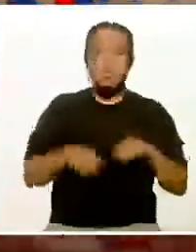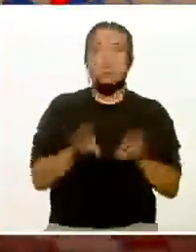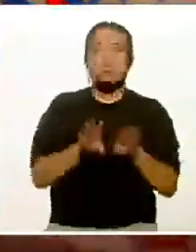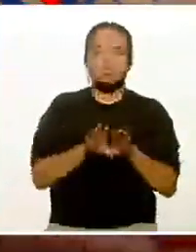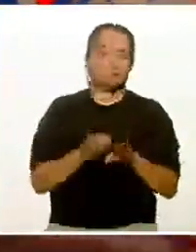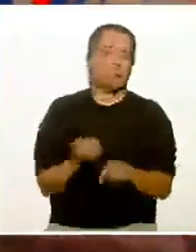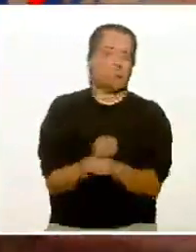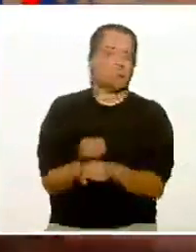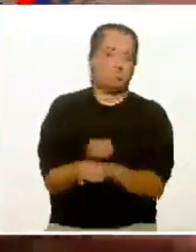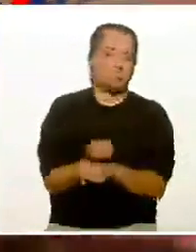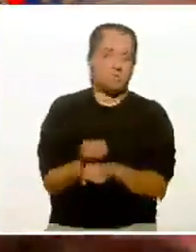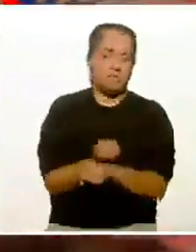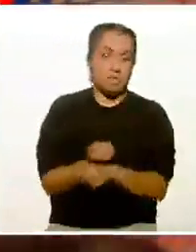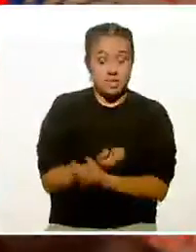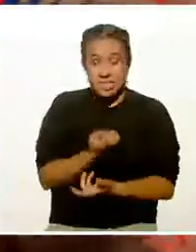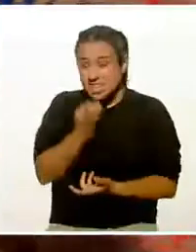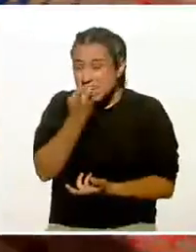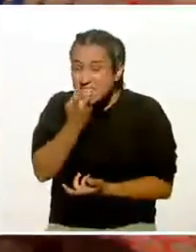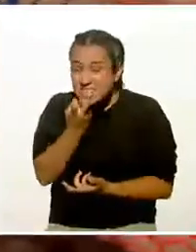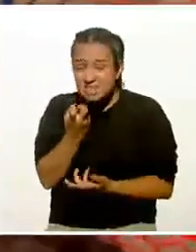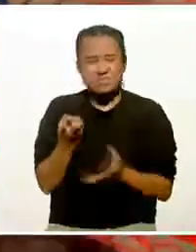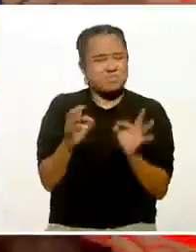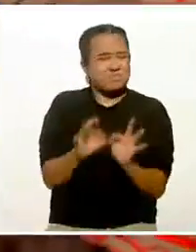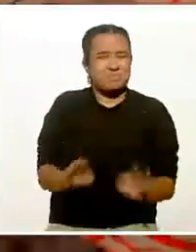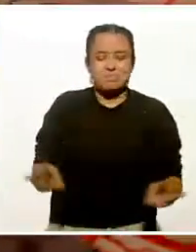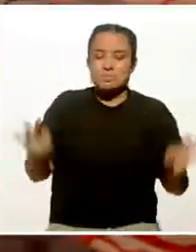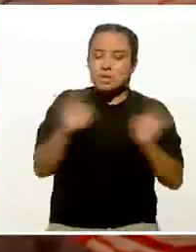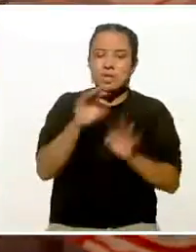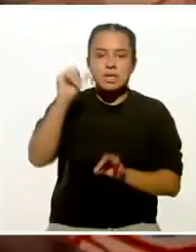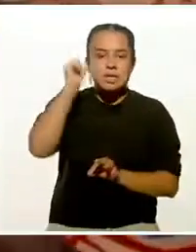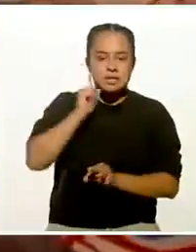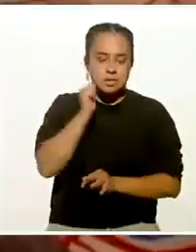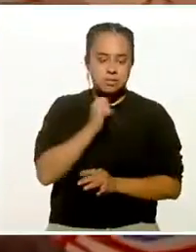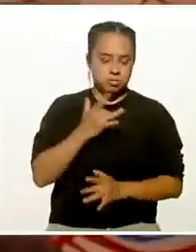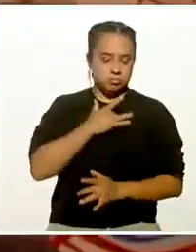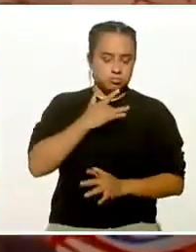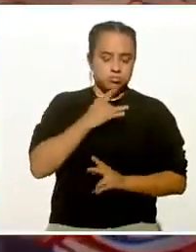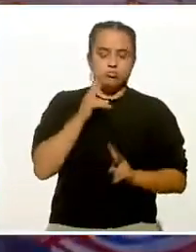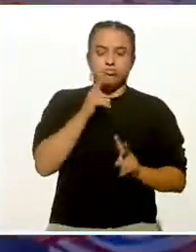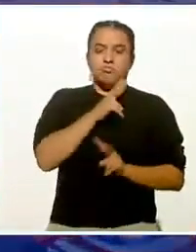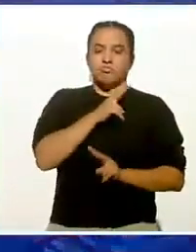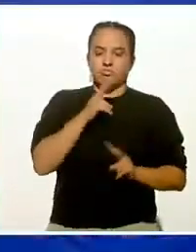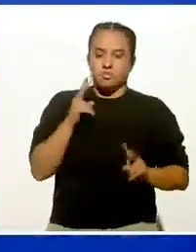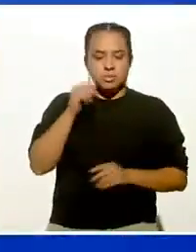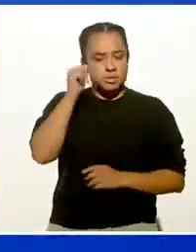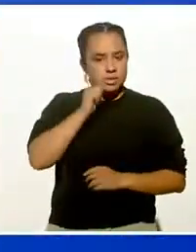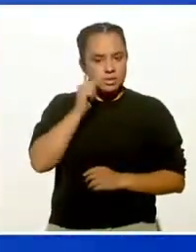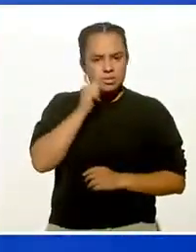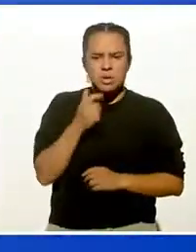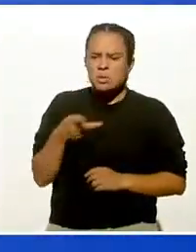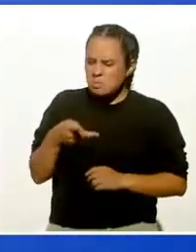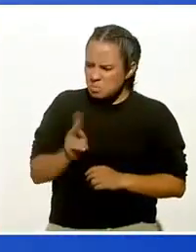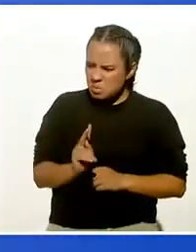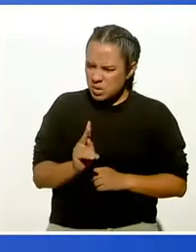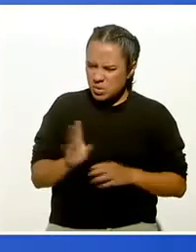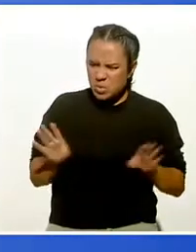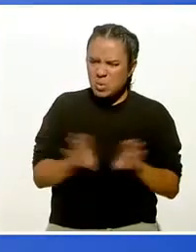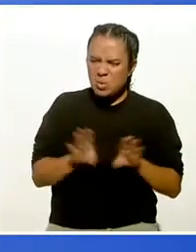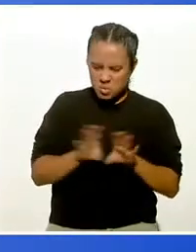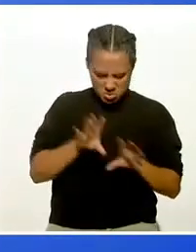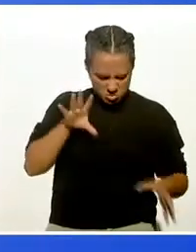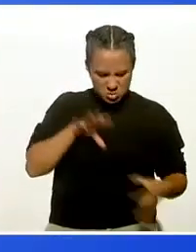Por eso es tan importante la actividad cardiorrespiratoria. ¿Cómo se produce esta relación?